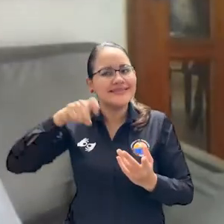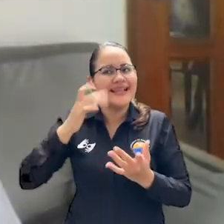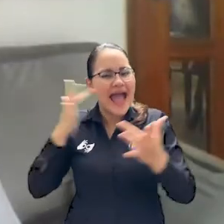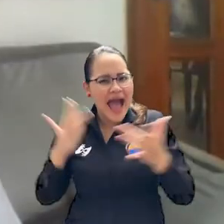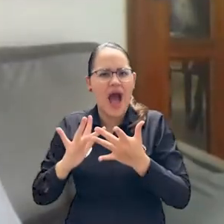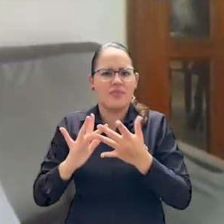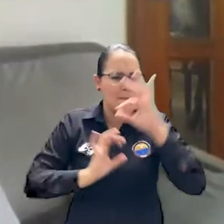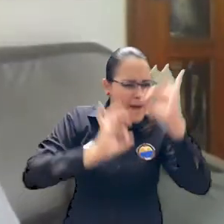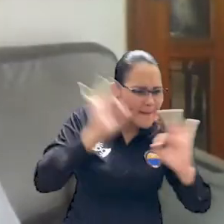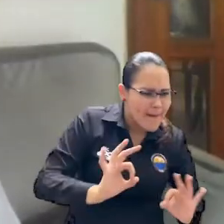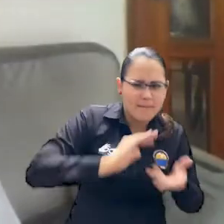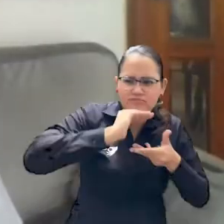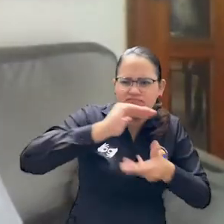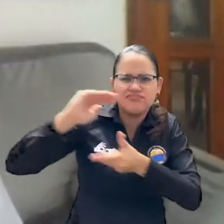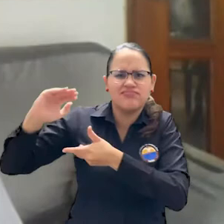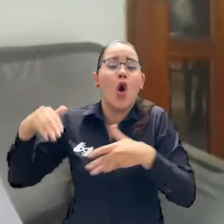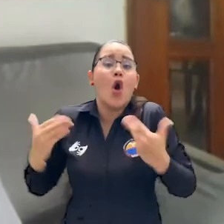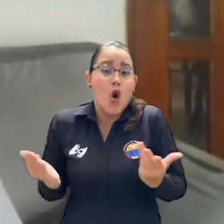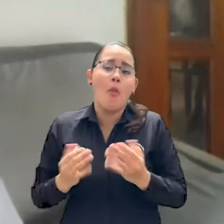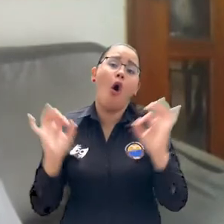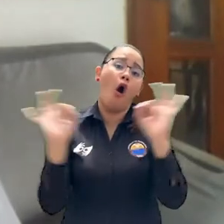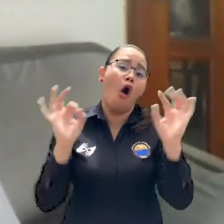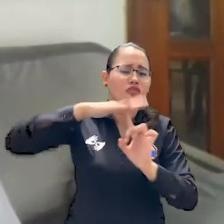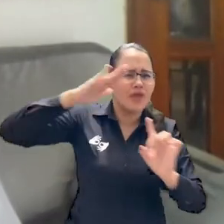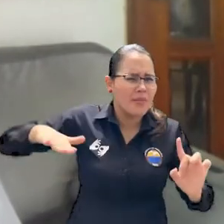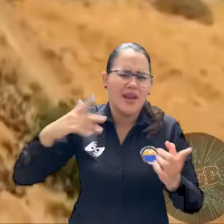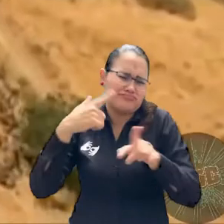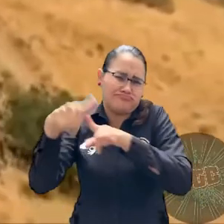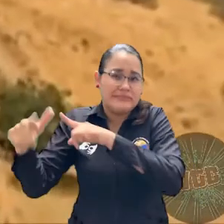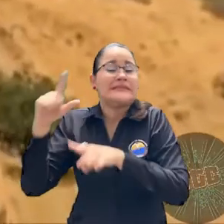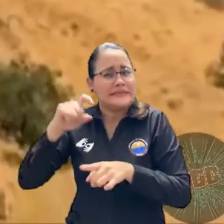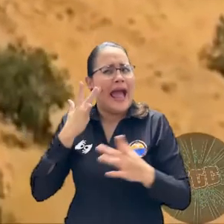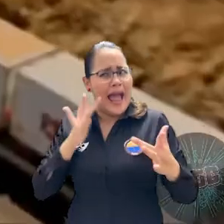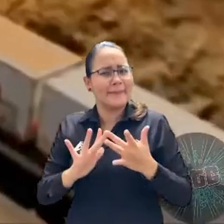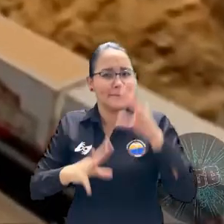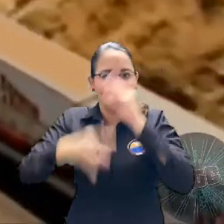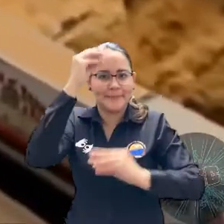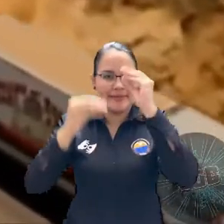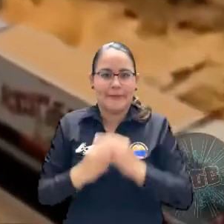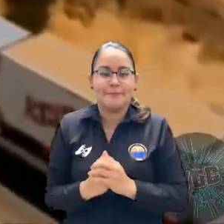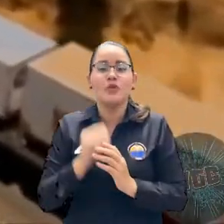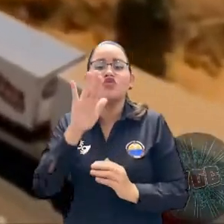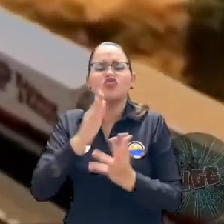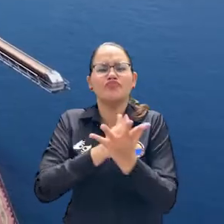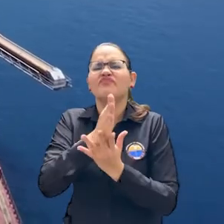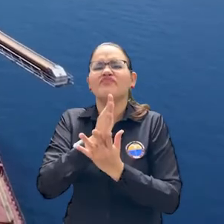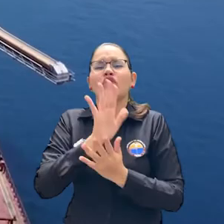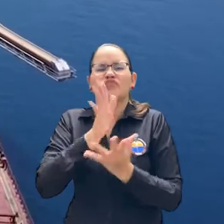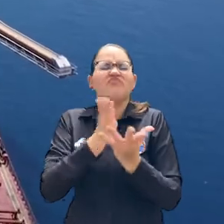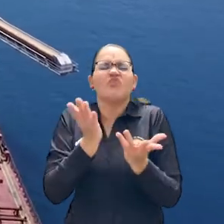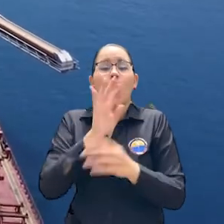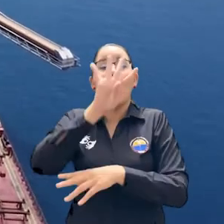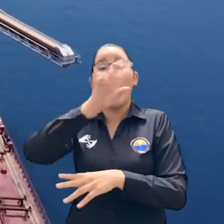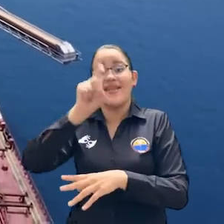términos generales, así como las terminales de transporte y los servicios terciarios. El programa, con un total de 46 créditos y una